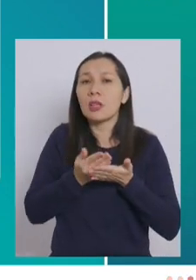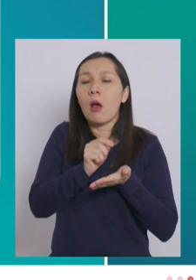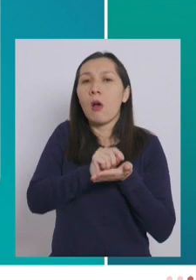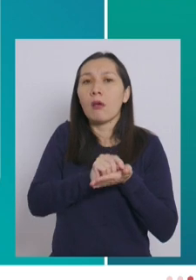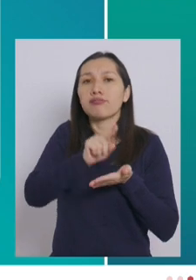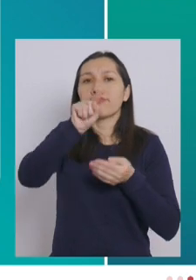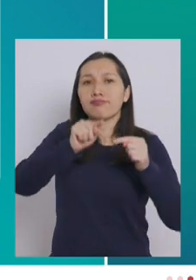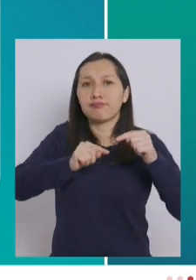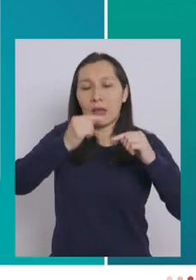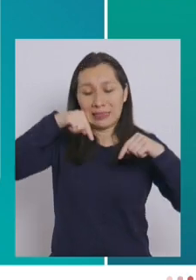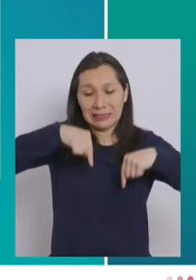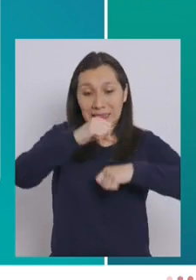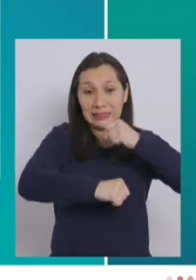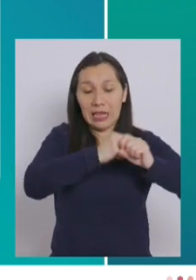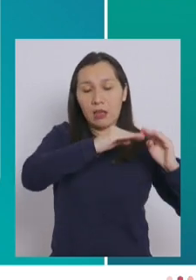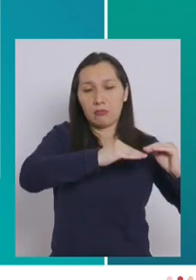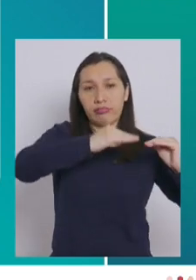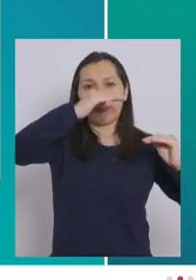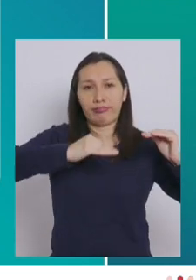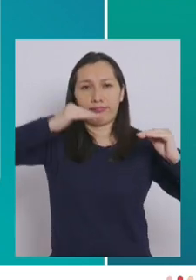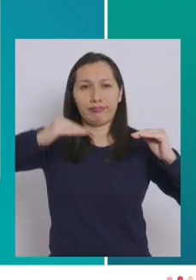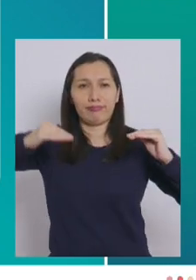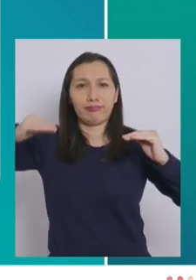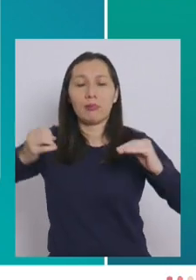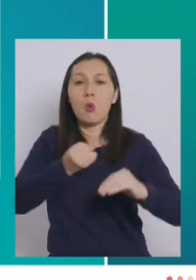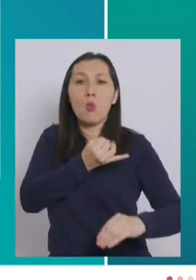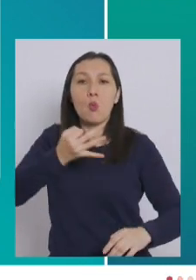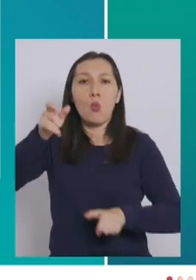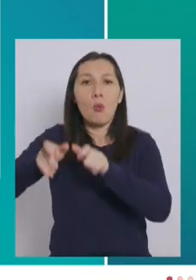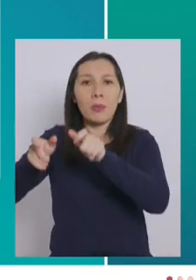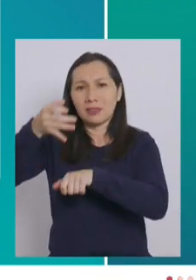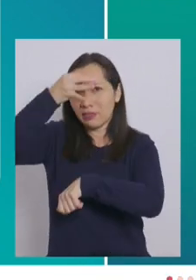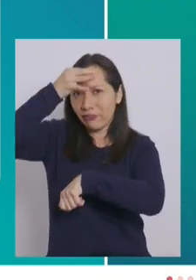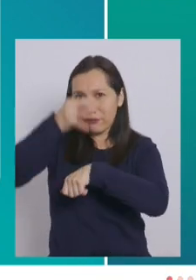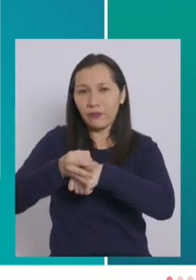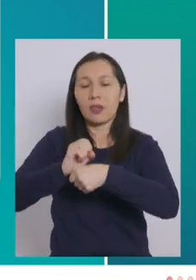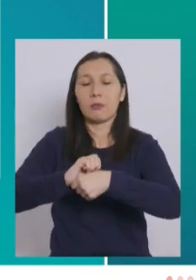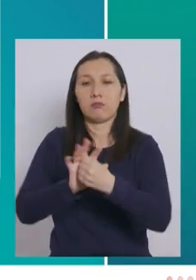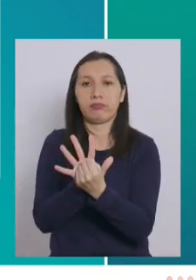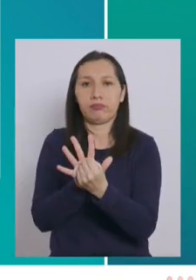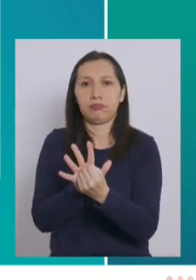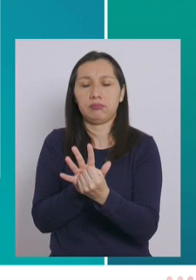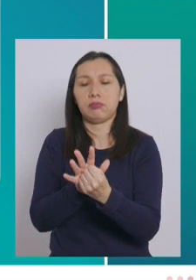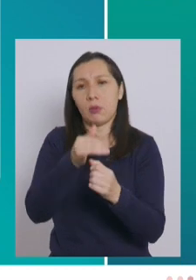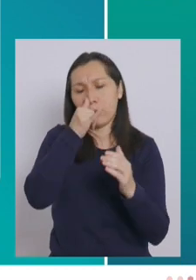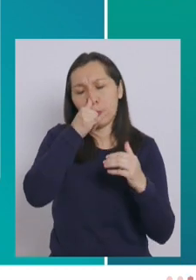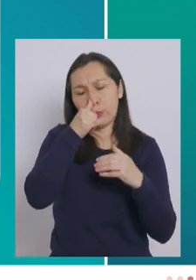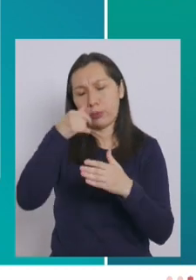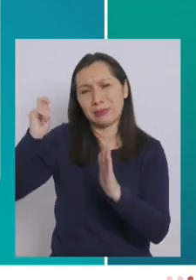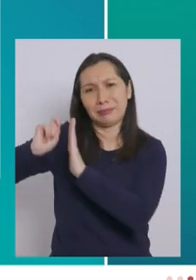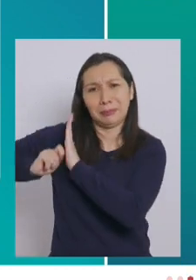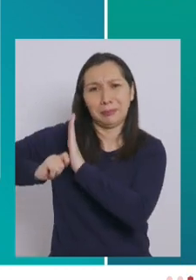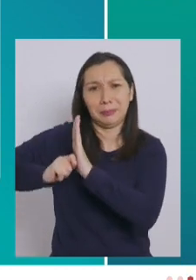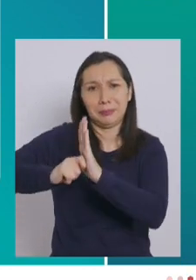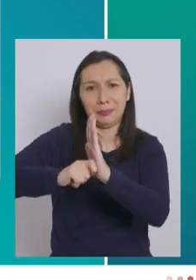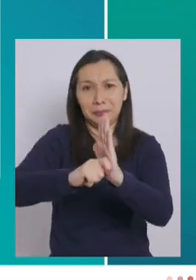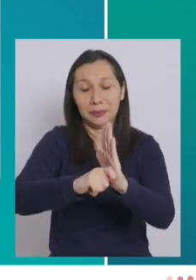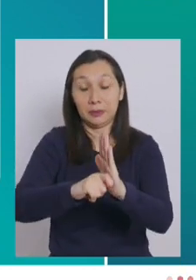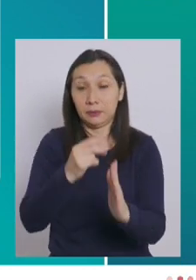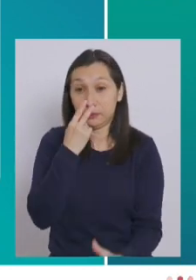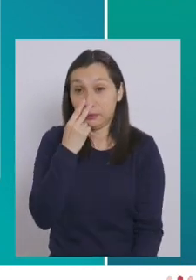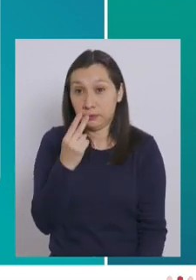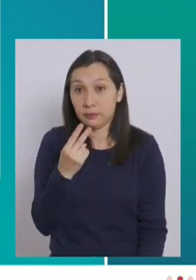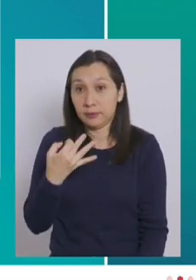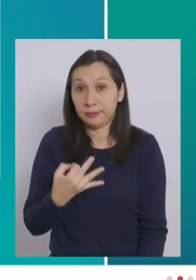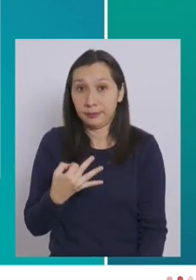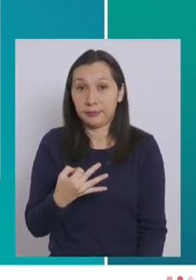durante este año del número de personas contagiadas a lo largo del tiempo. Vemos como